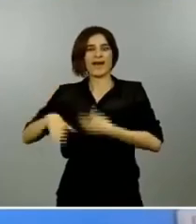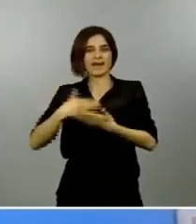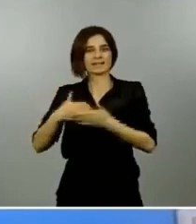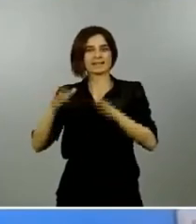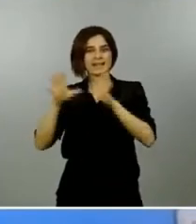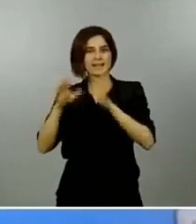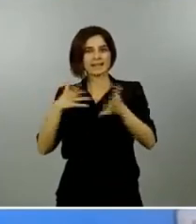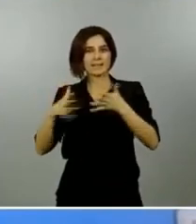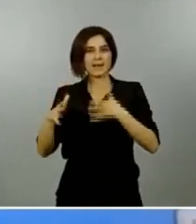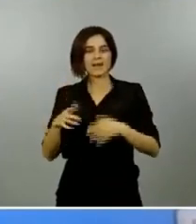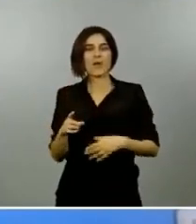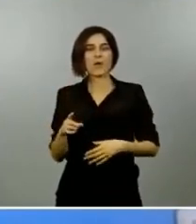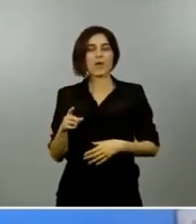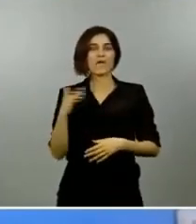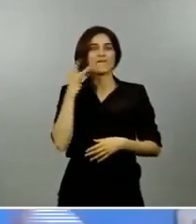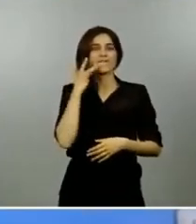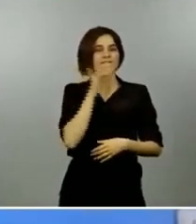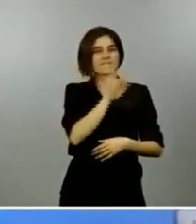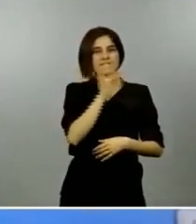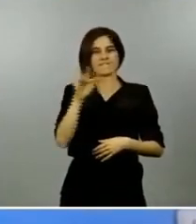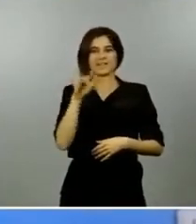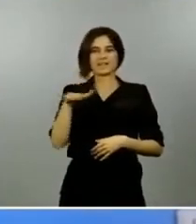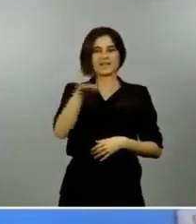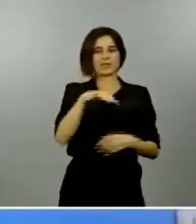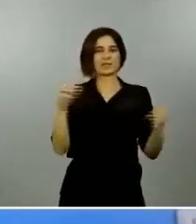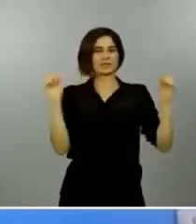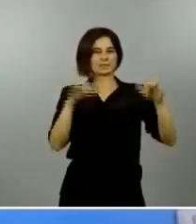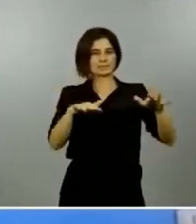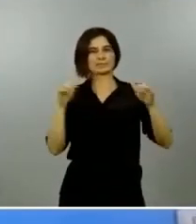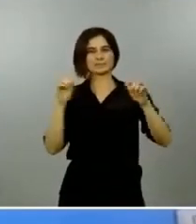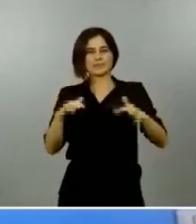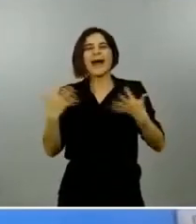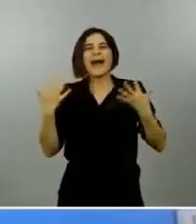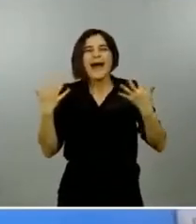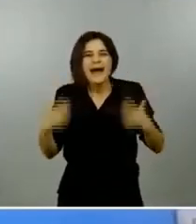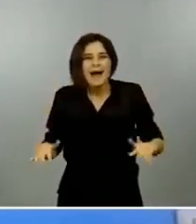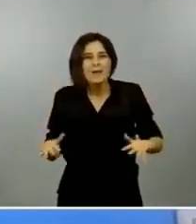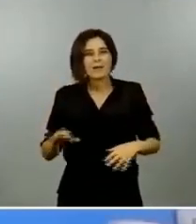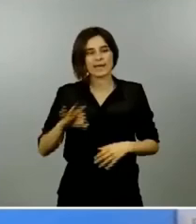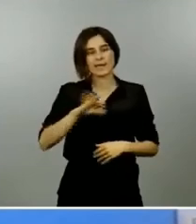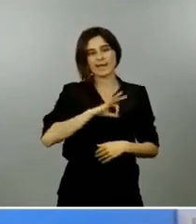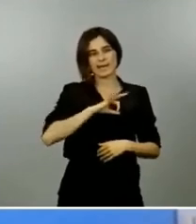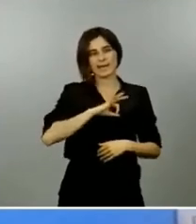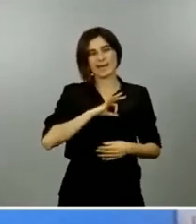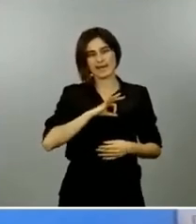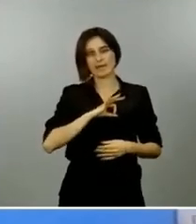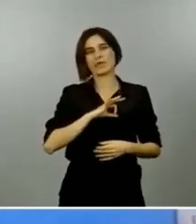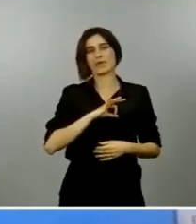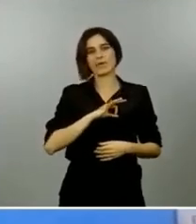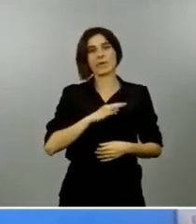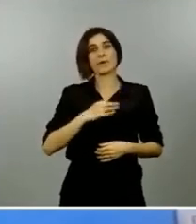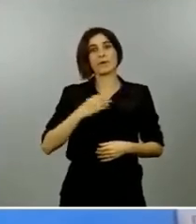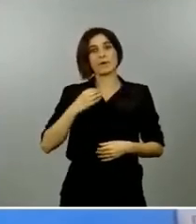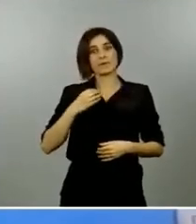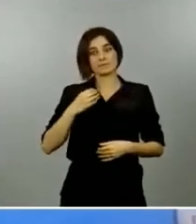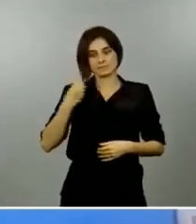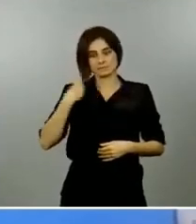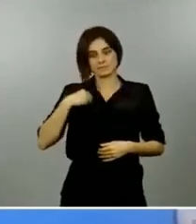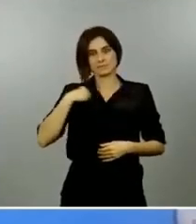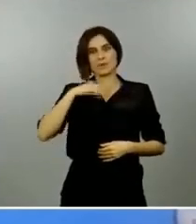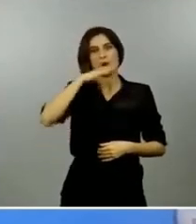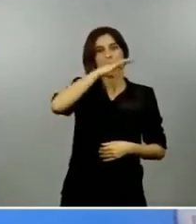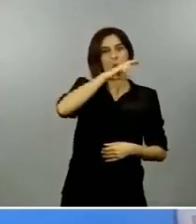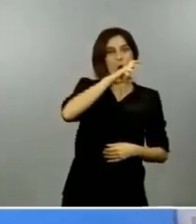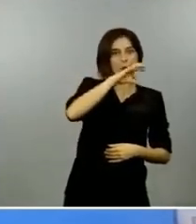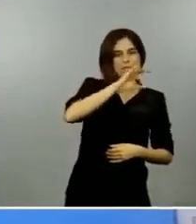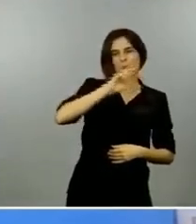fechas bueno pese a que el gobierno ya había recibido advertencias en enero por parte de la propia OMS también a autoridades europeas y